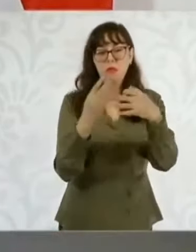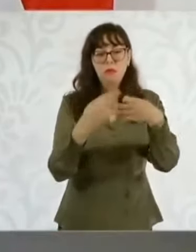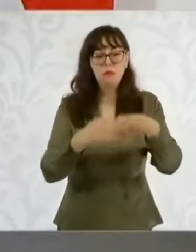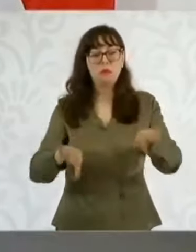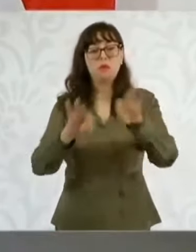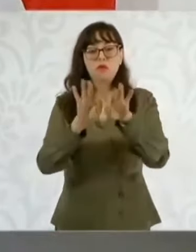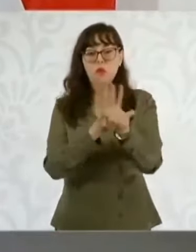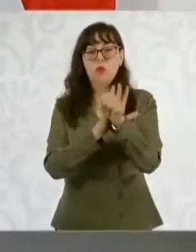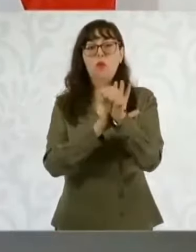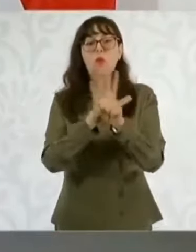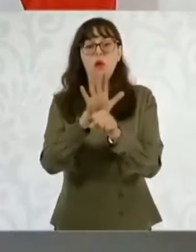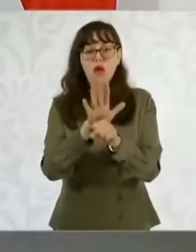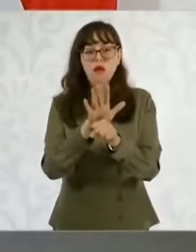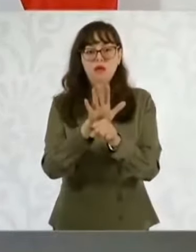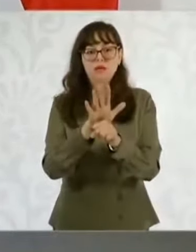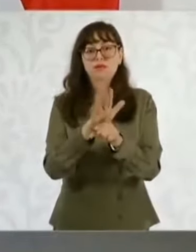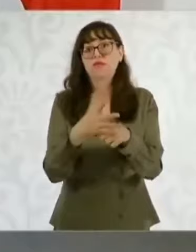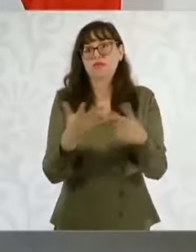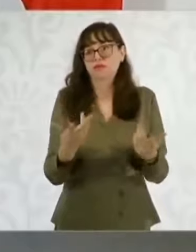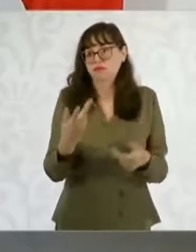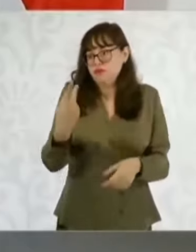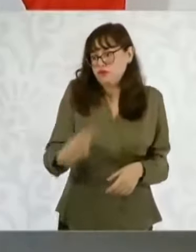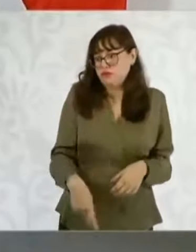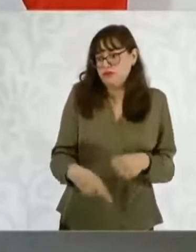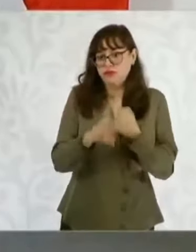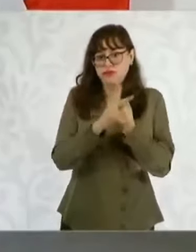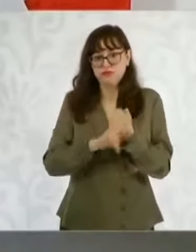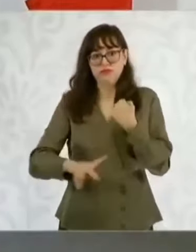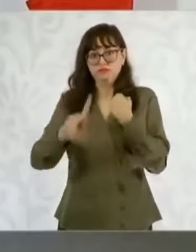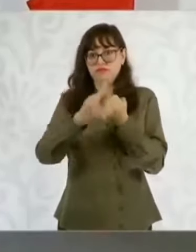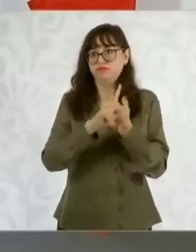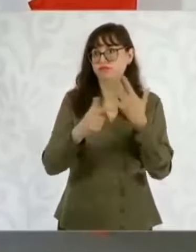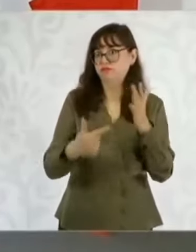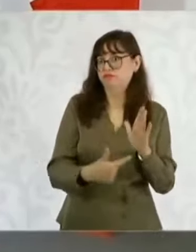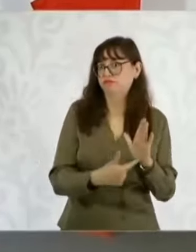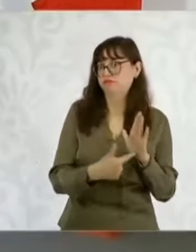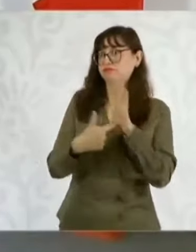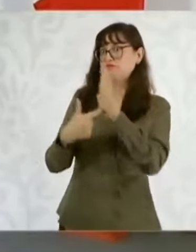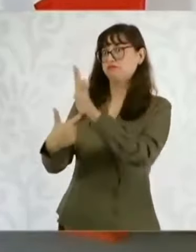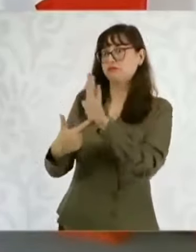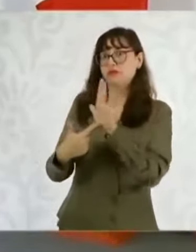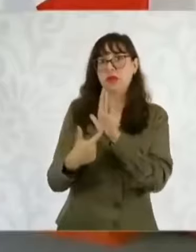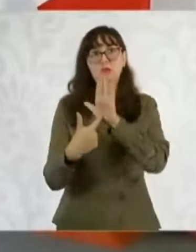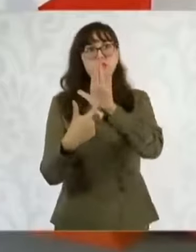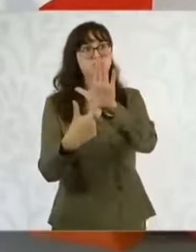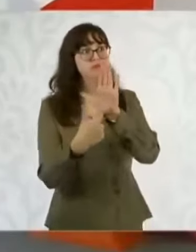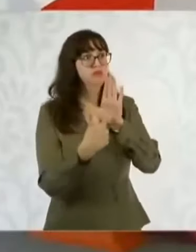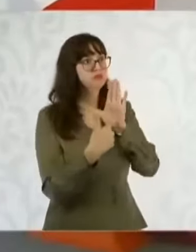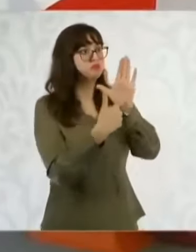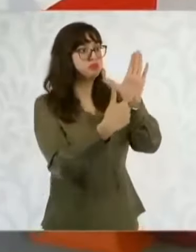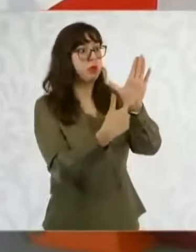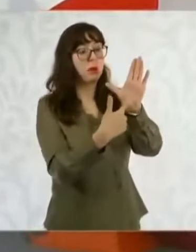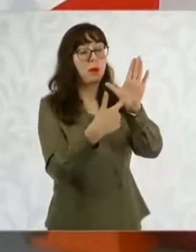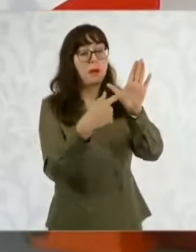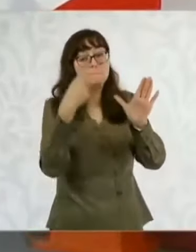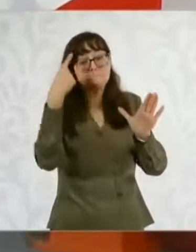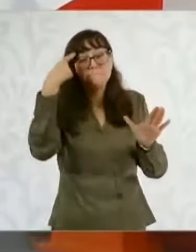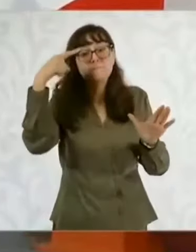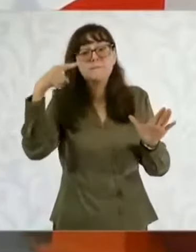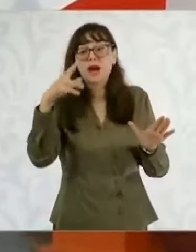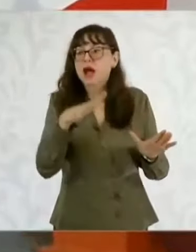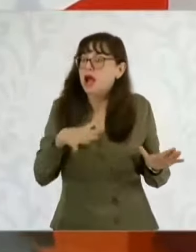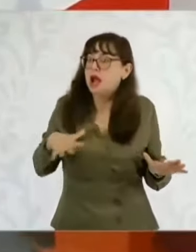de su país y agrego en la cuarta transformación para el bienestar del pueblo de México.